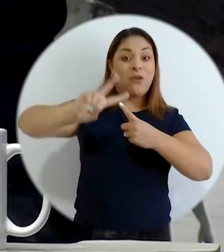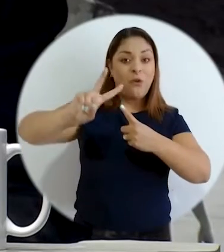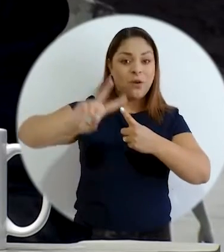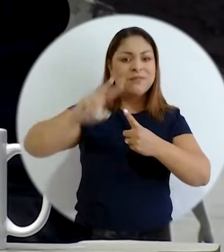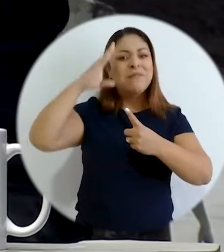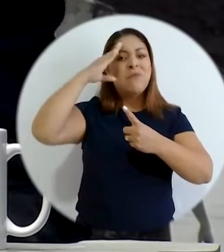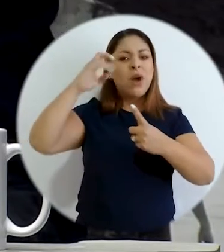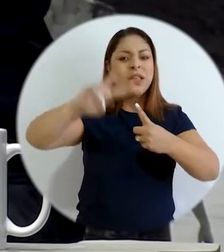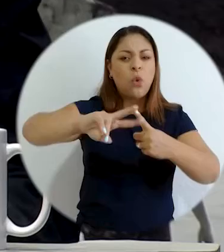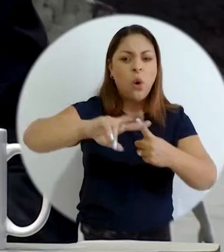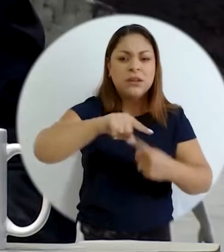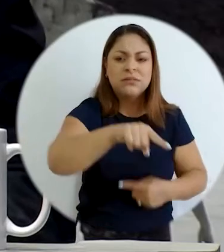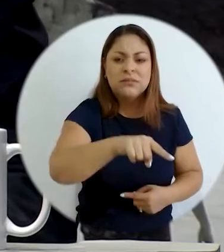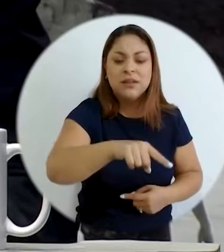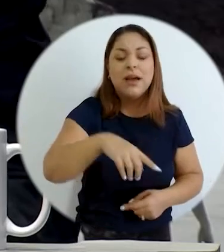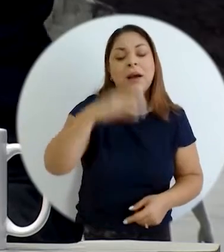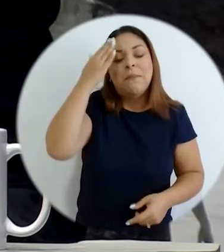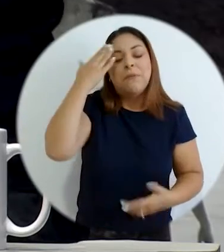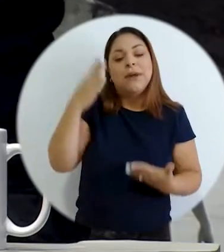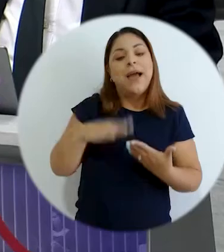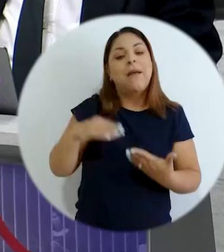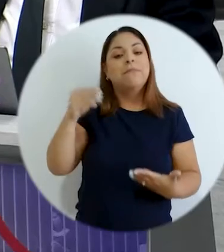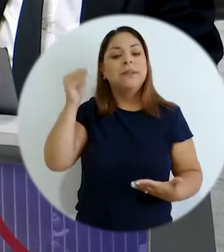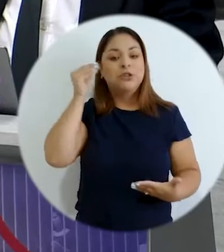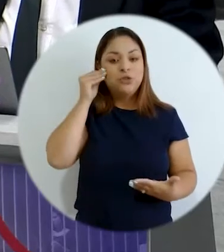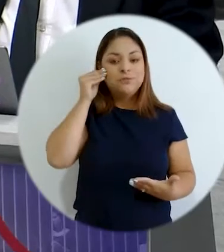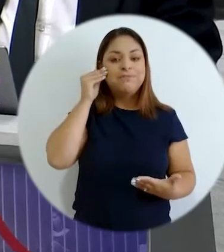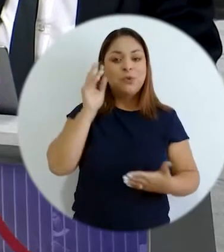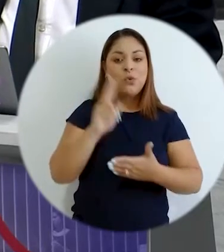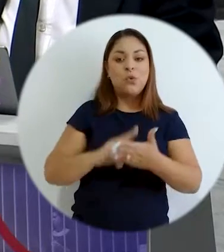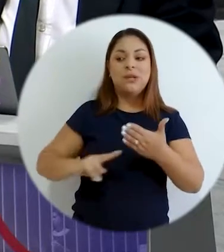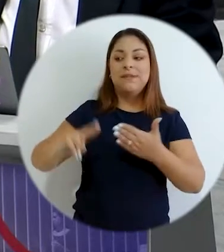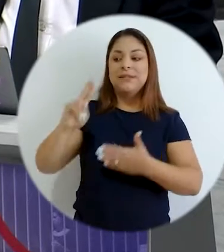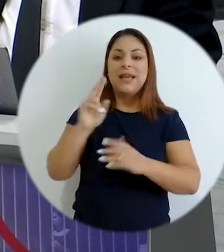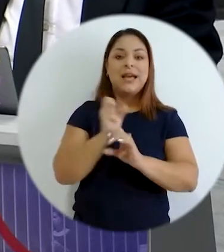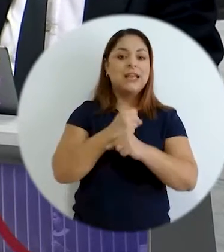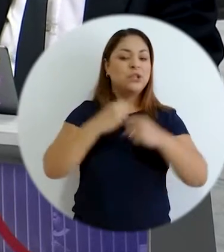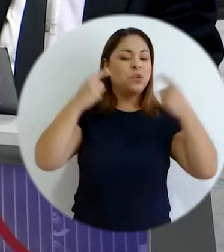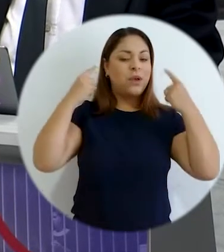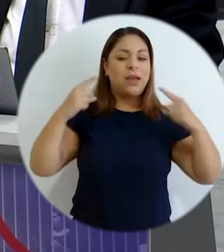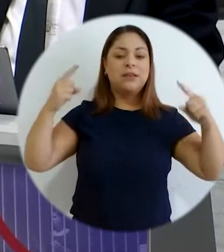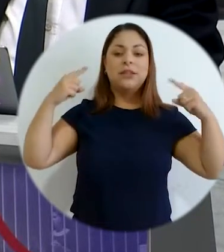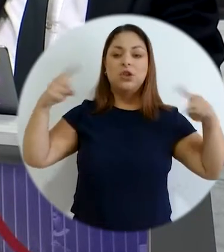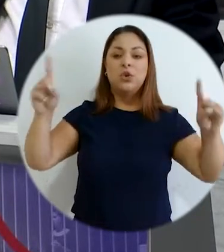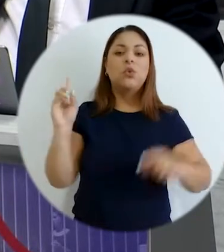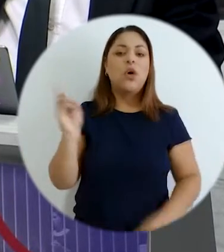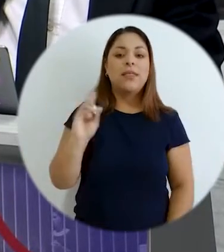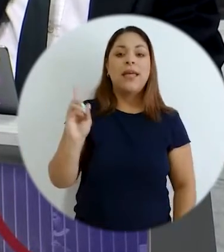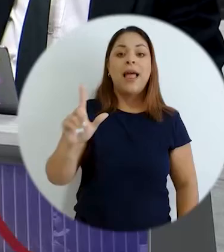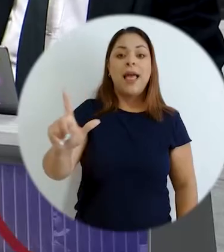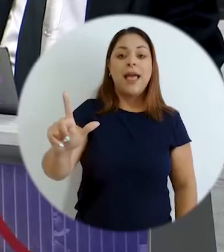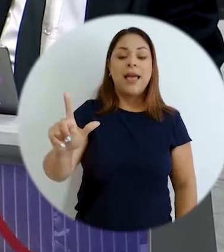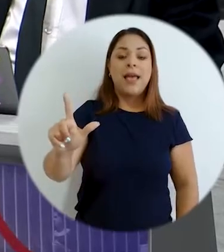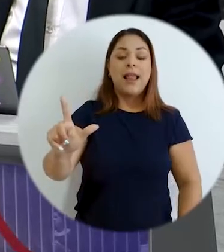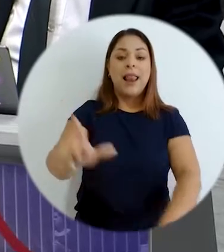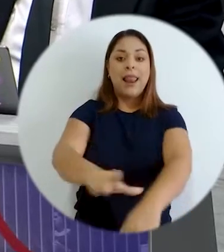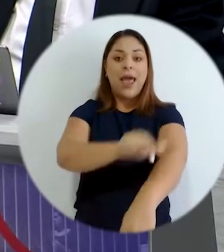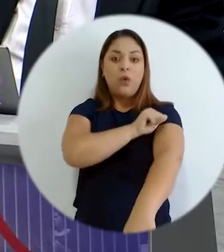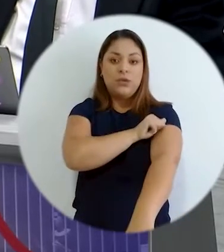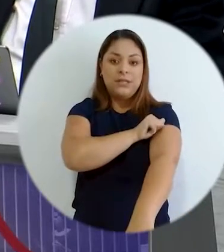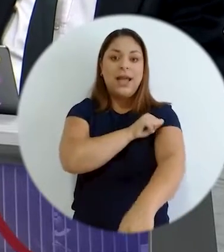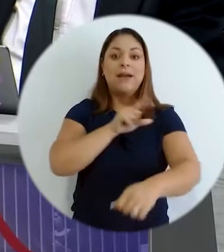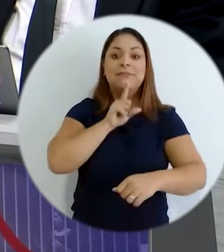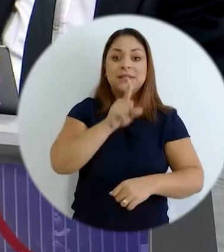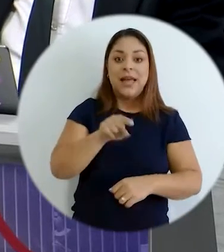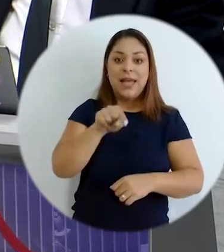Nicoya bueno aprendimos ¿por qué? porque la universidad creó un modelo muy exitoso de escuela deportiva en Lagunilla en su